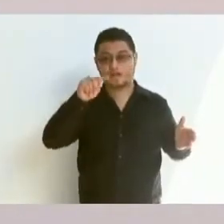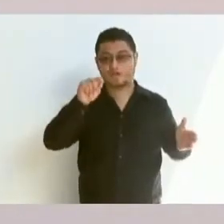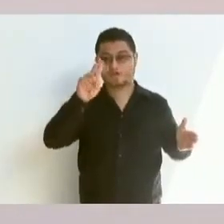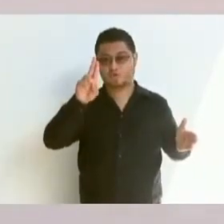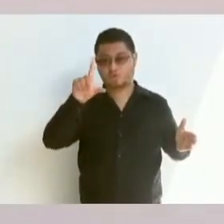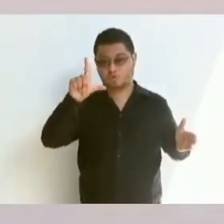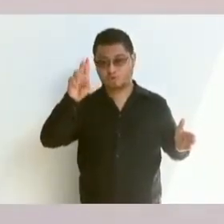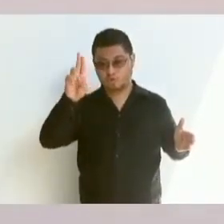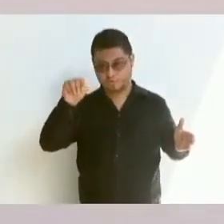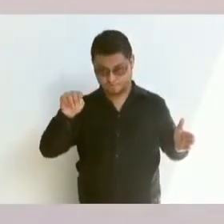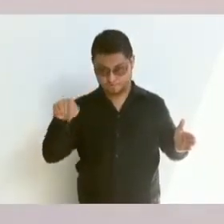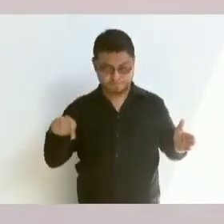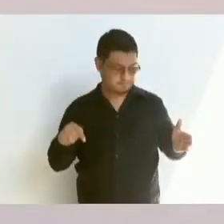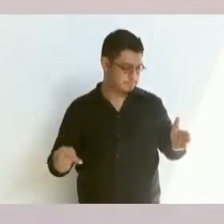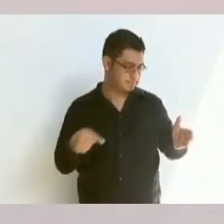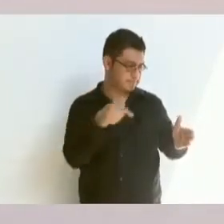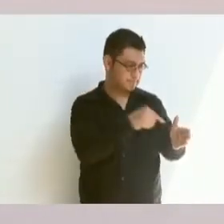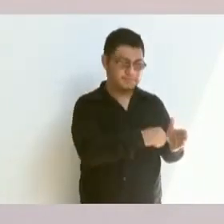Escárcega,